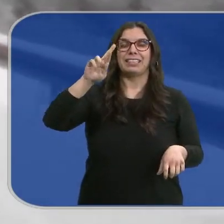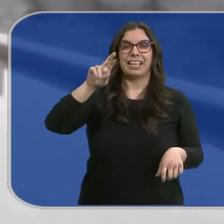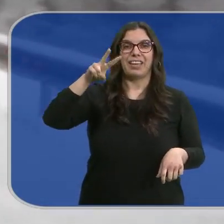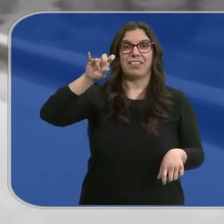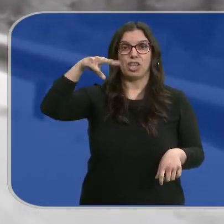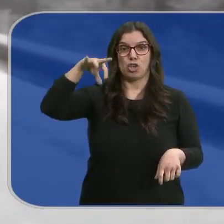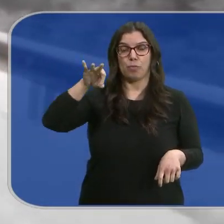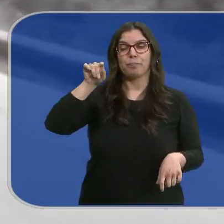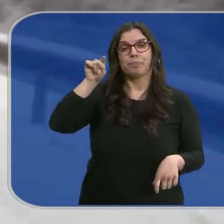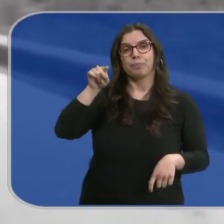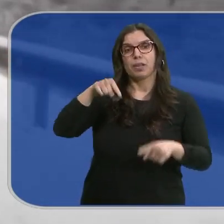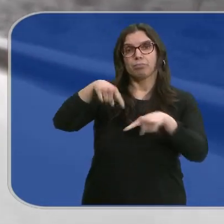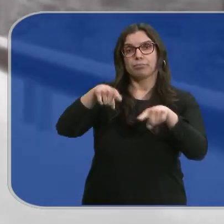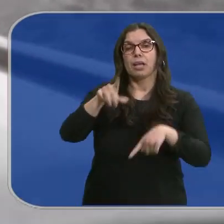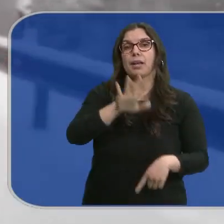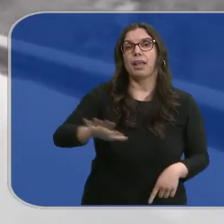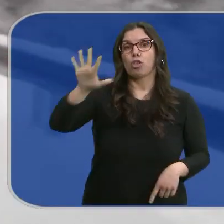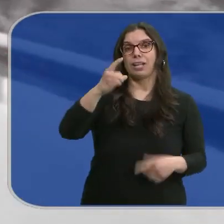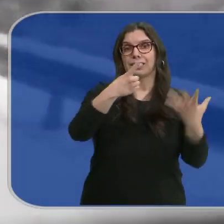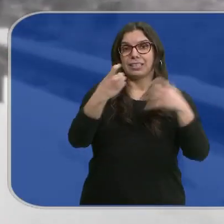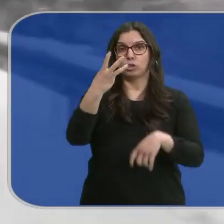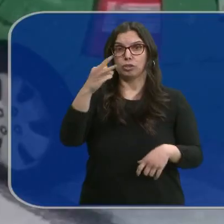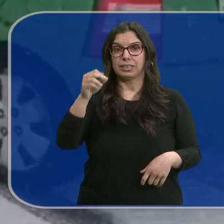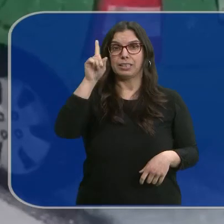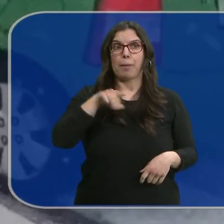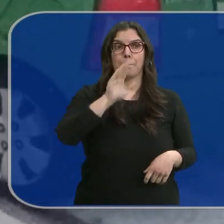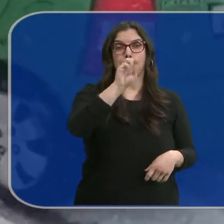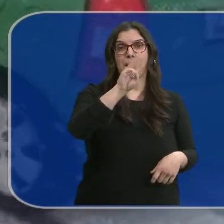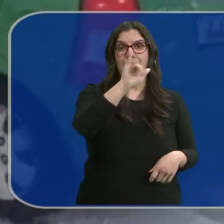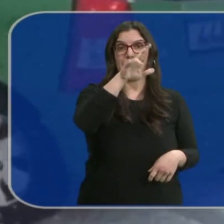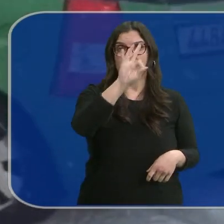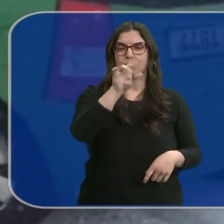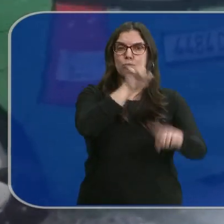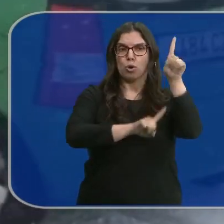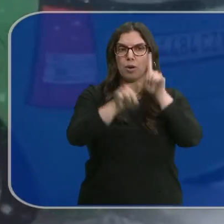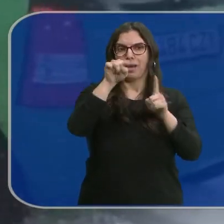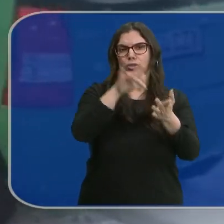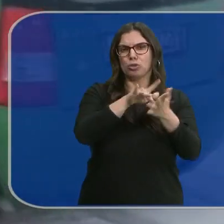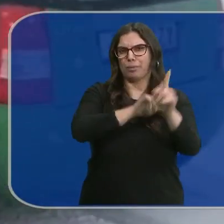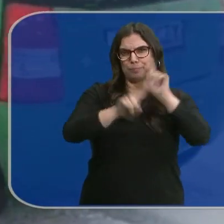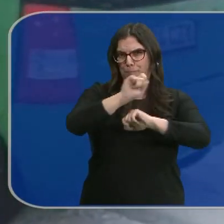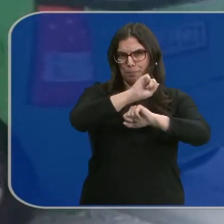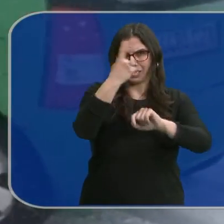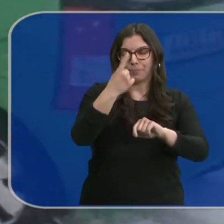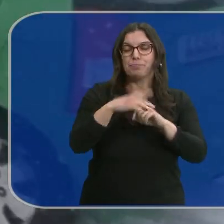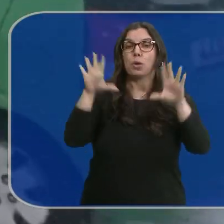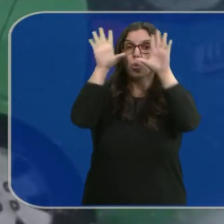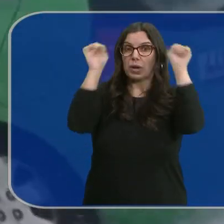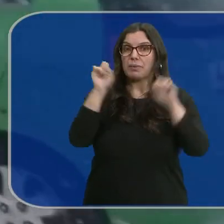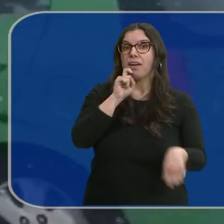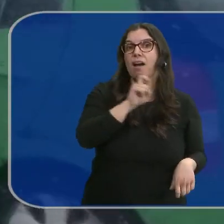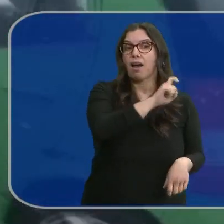nieve afecta a la circulación en la Nacional 630, en el puerto de Pajares, donde se registra la situación más complicada y la Guardia Civil